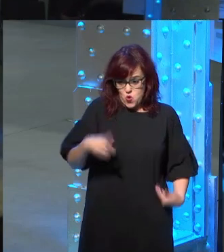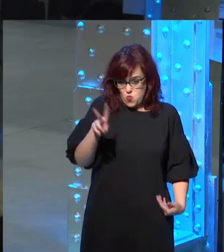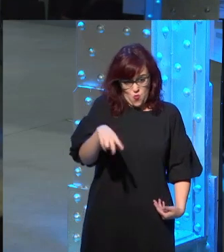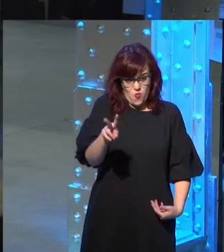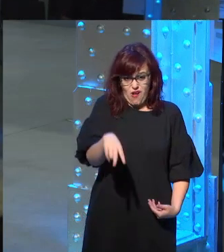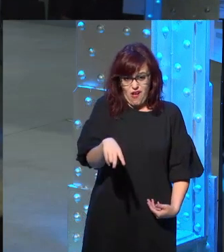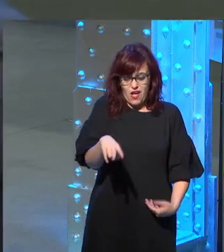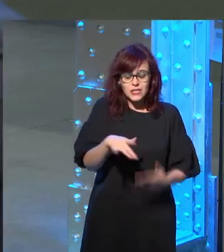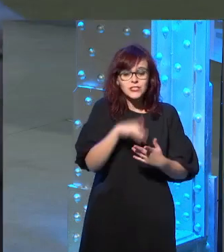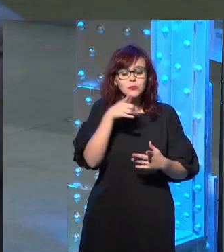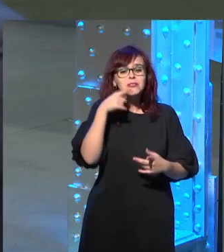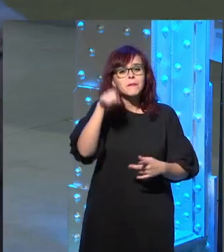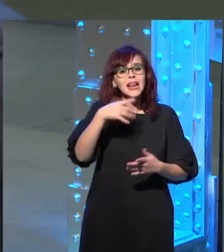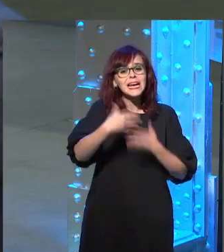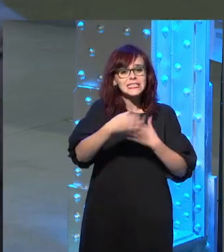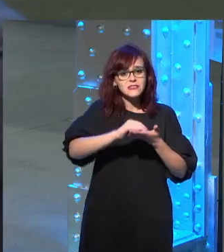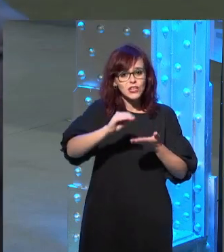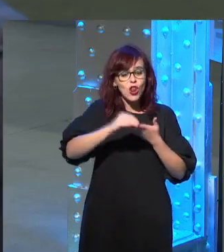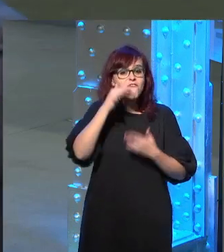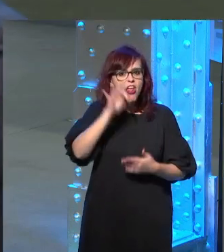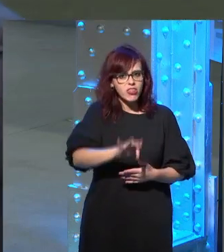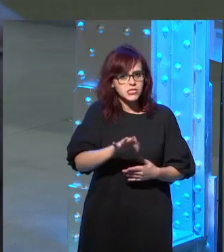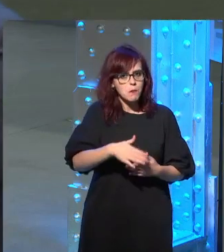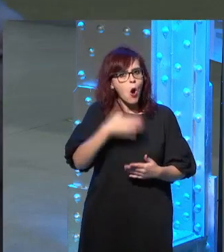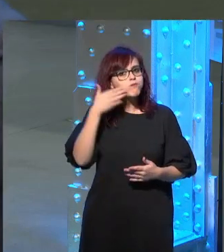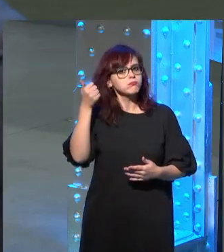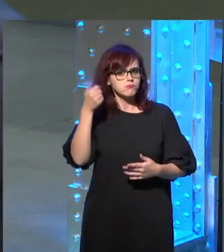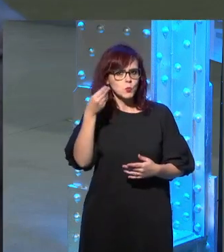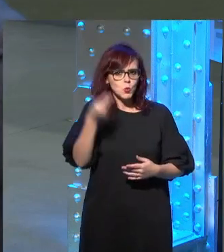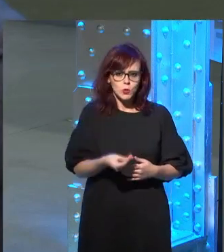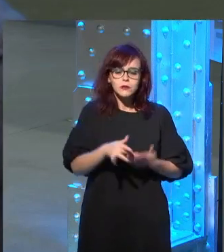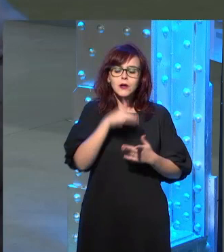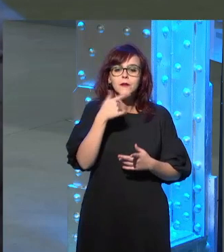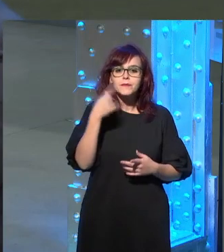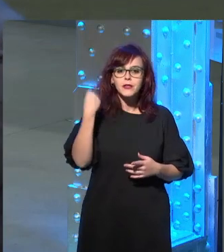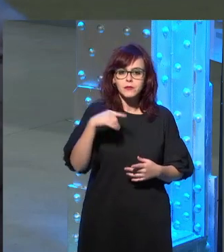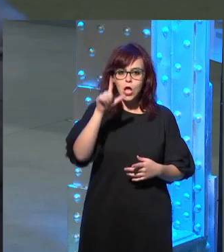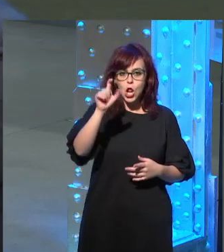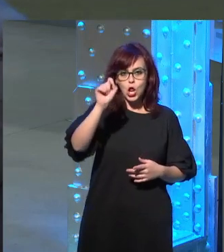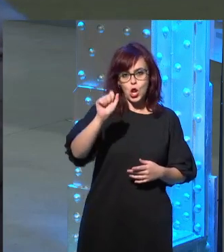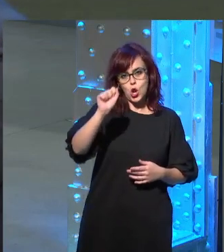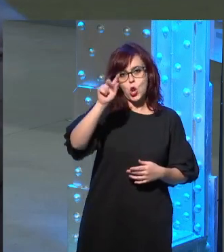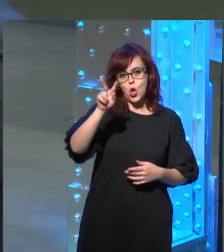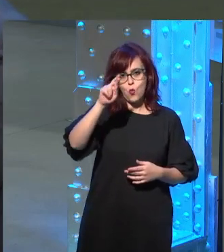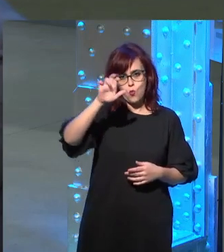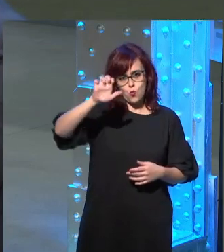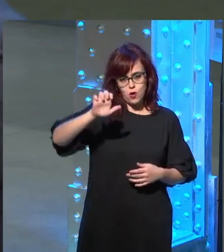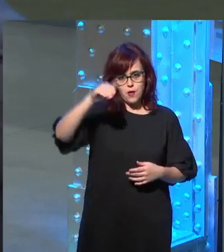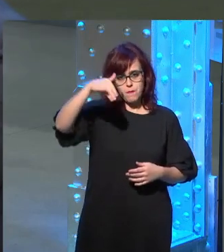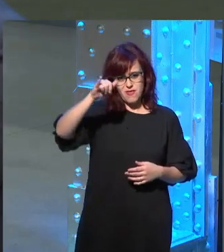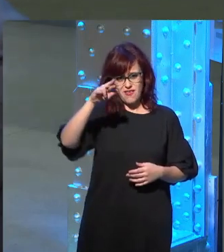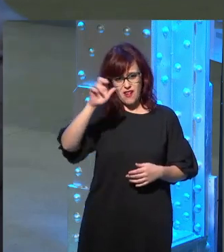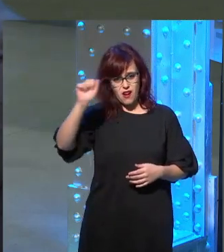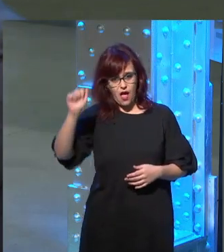hay una escritora francesa muy talentosa a mí me gusta mucho lo que escribe se llama Laure Murat y el año pasado